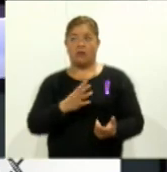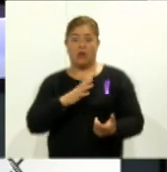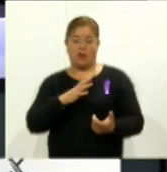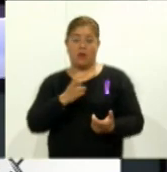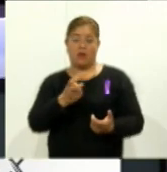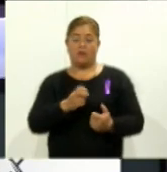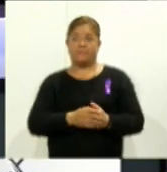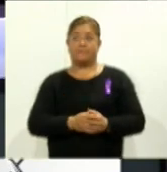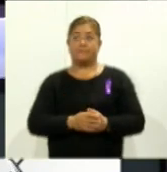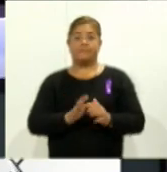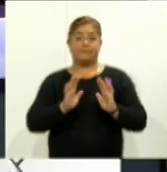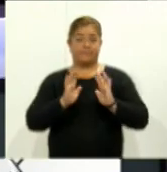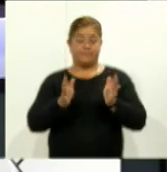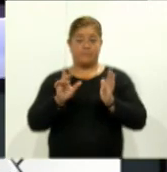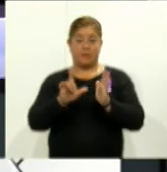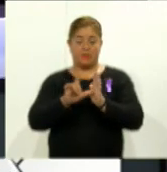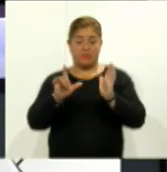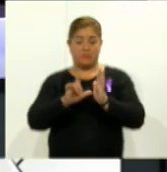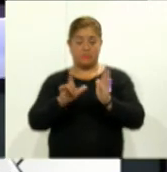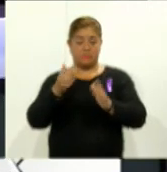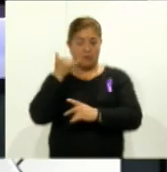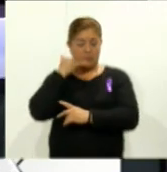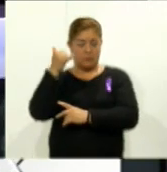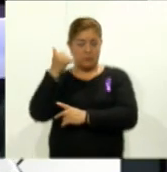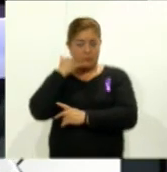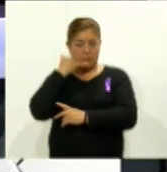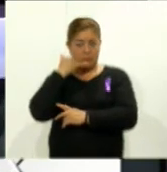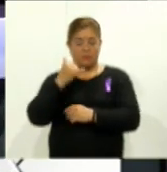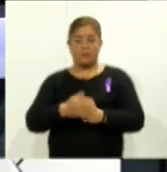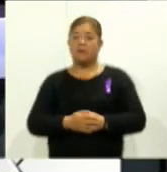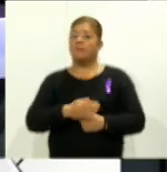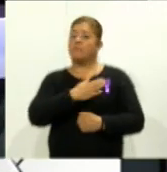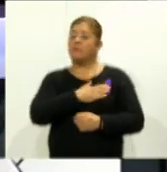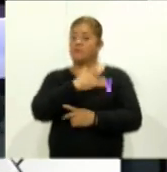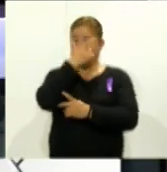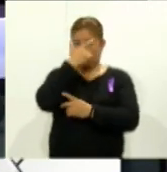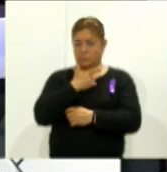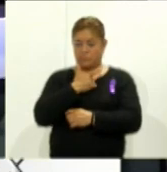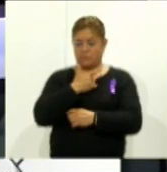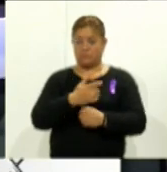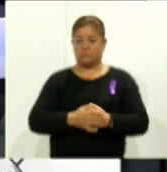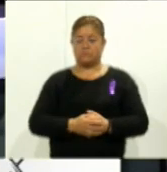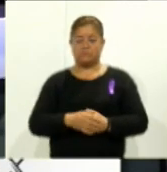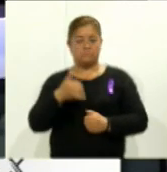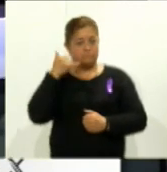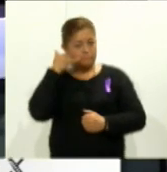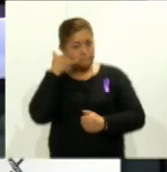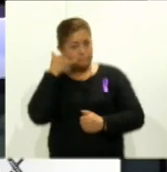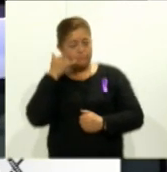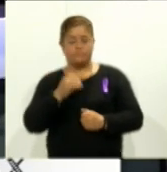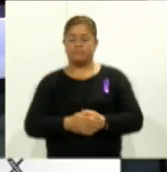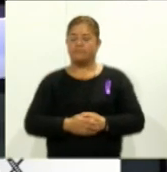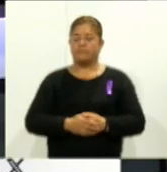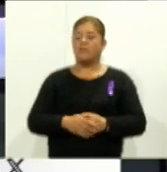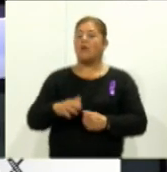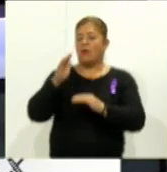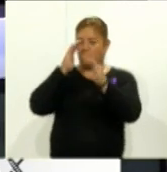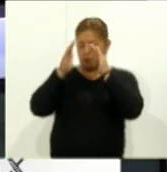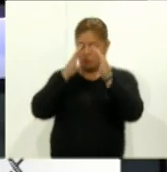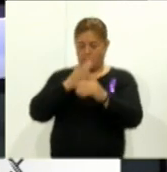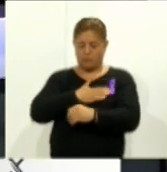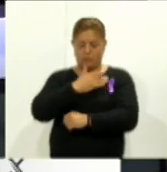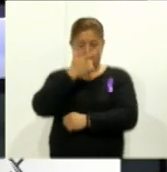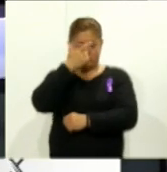Lo tenemos ya listo en la línea telefónica. Muy buenas noches. ¿Qué tal? Muy buenas noches a ti y a todo tu